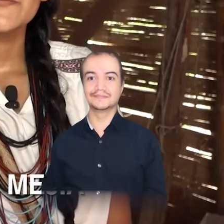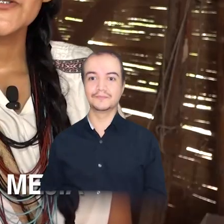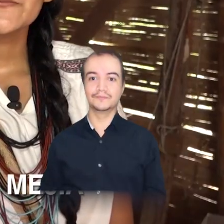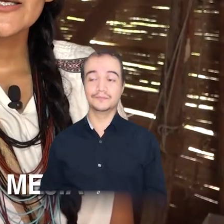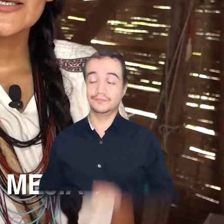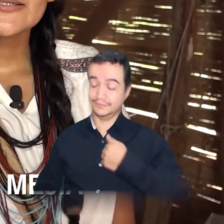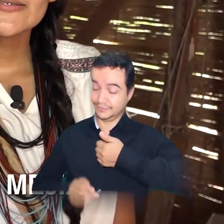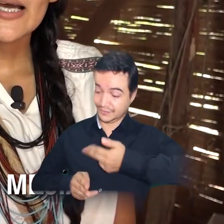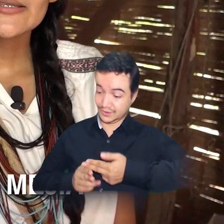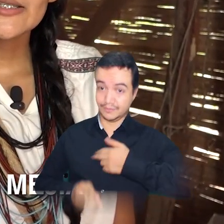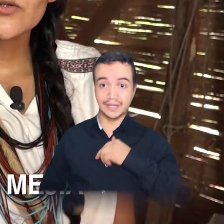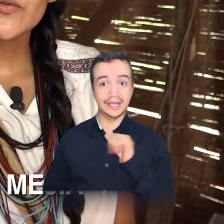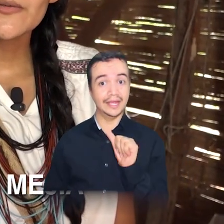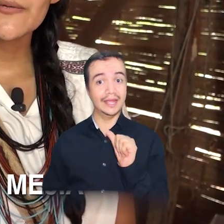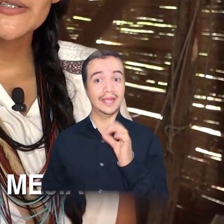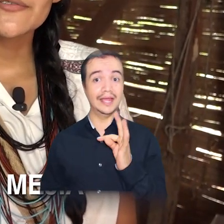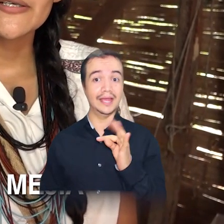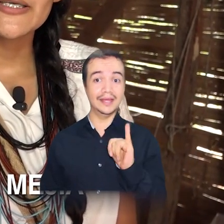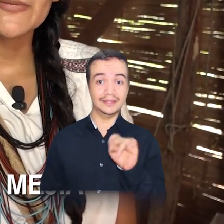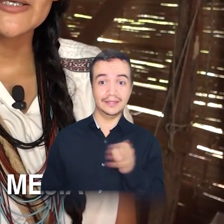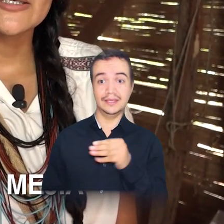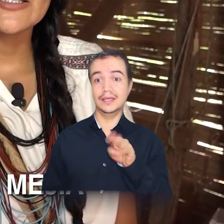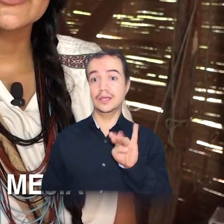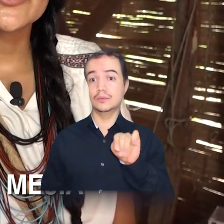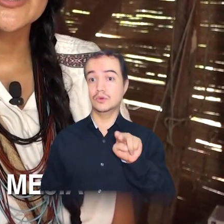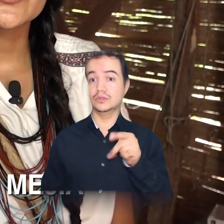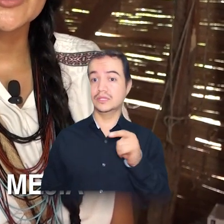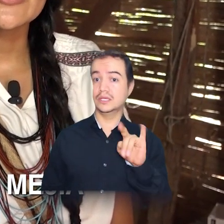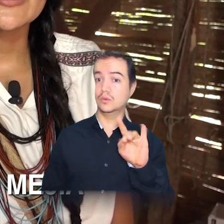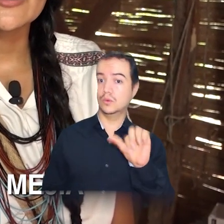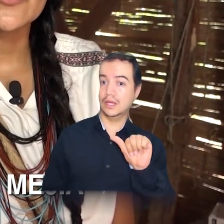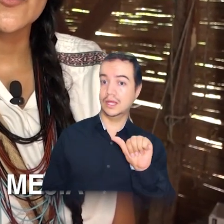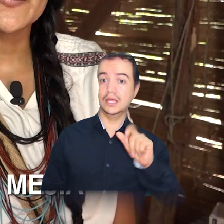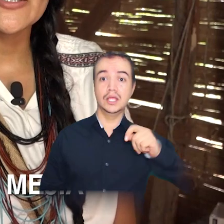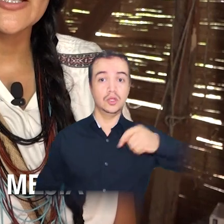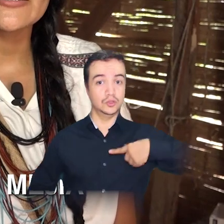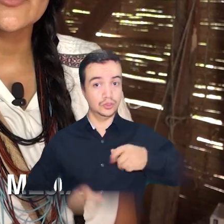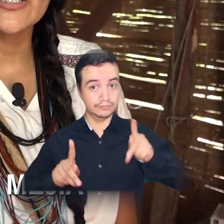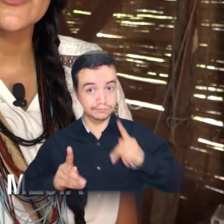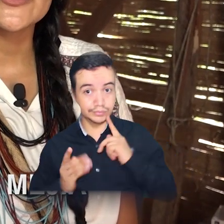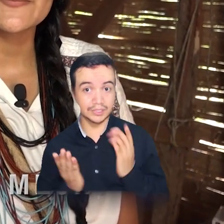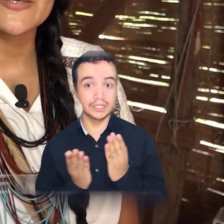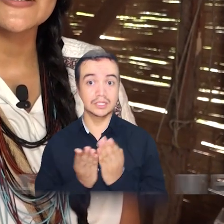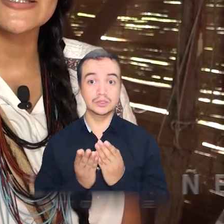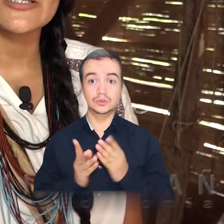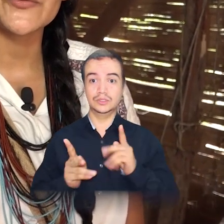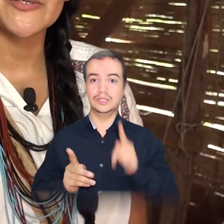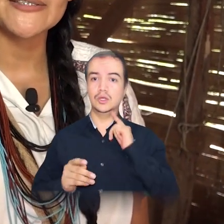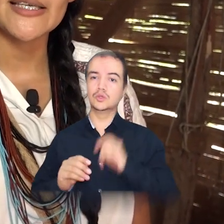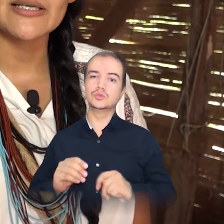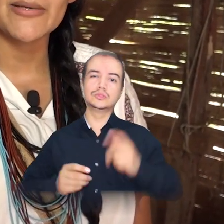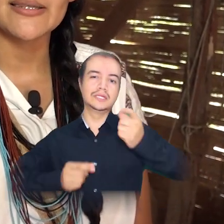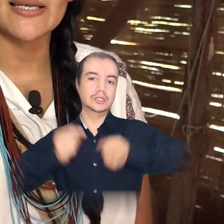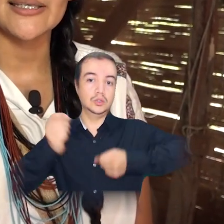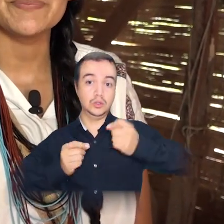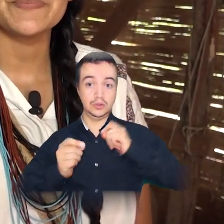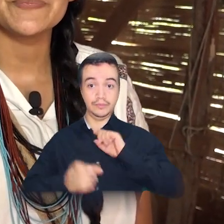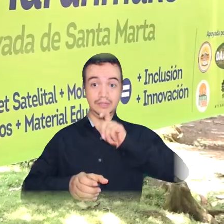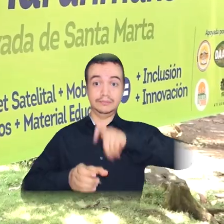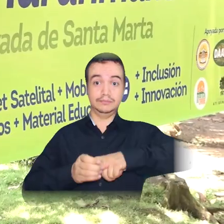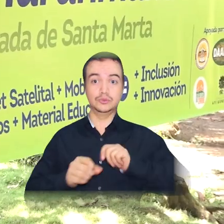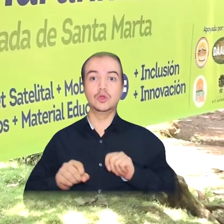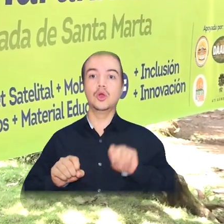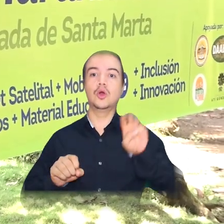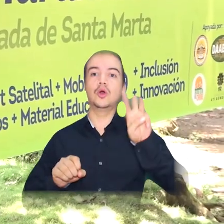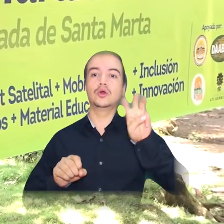Mi nombre es Ati Undiwa Villafaña Mejía, soy estudiante de economía de octavo semestre en la Universidad del Magdalena.